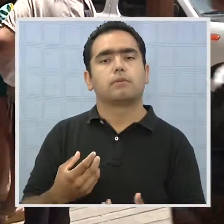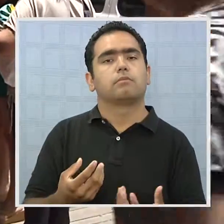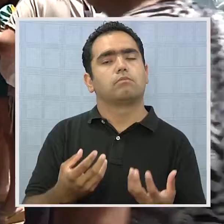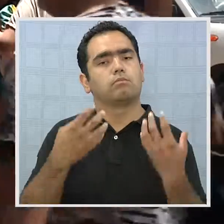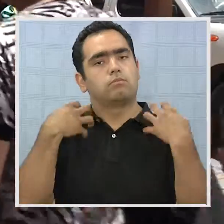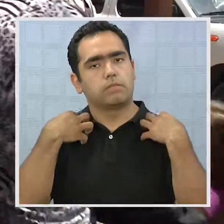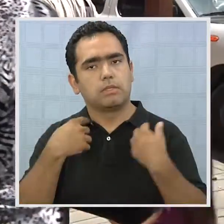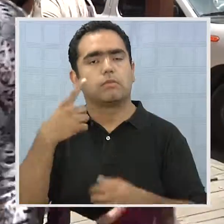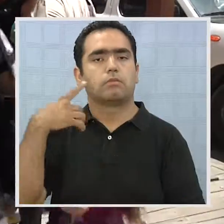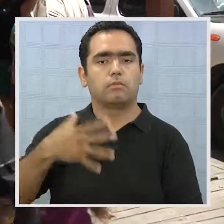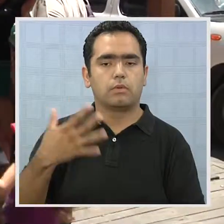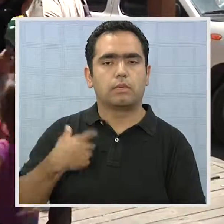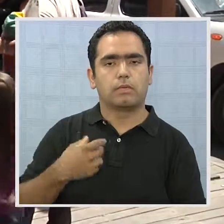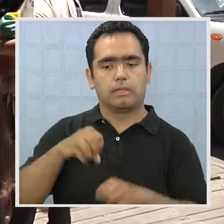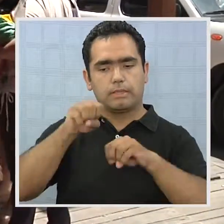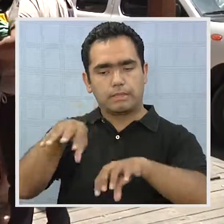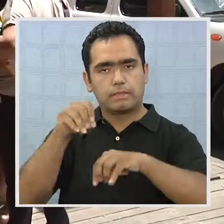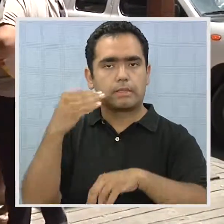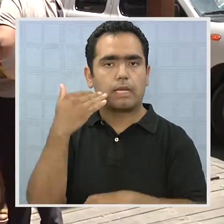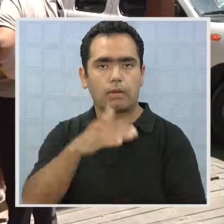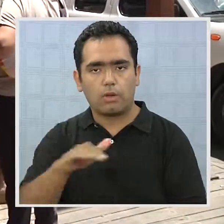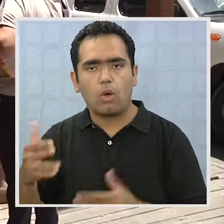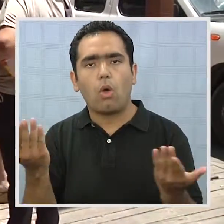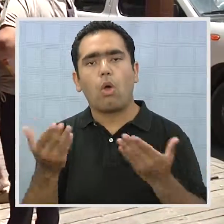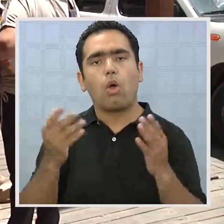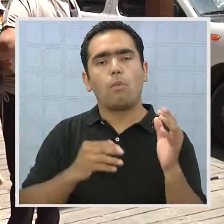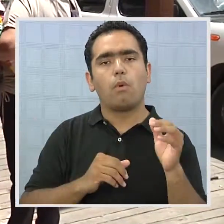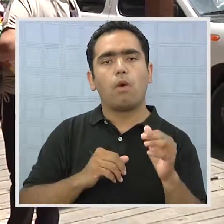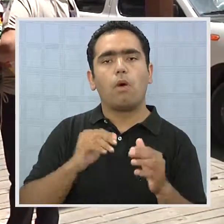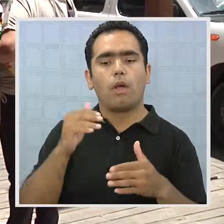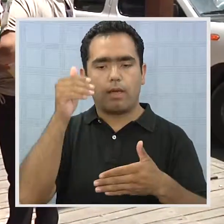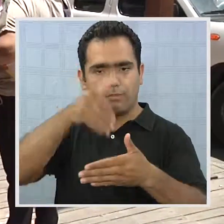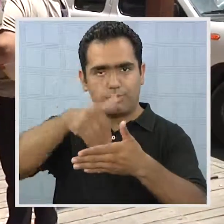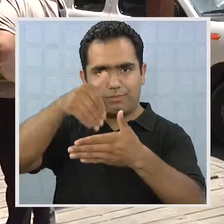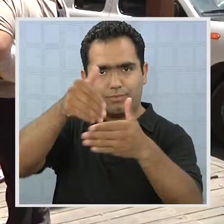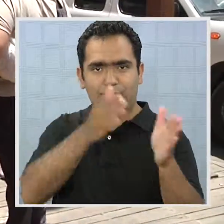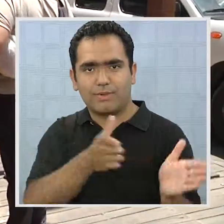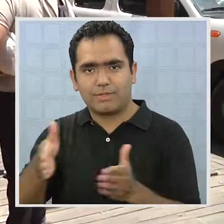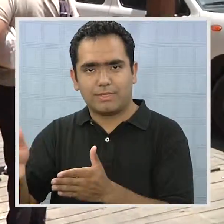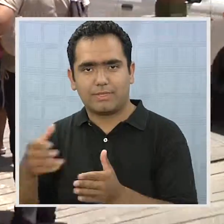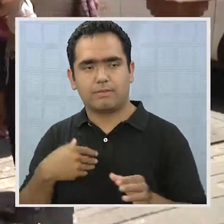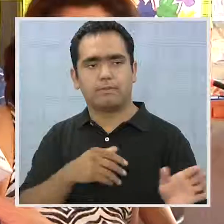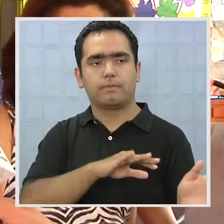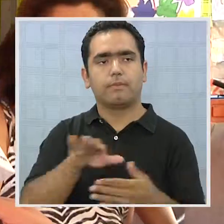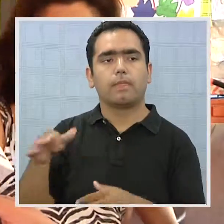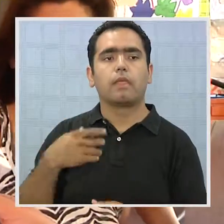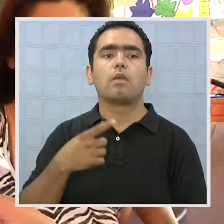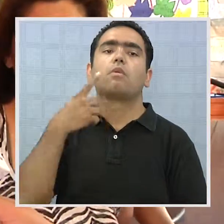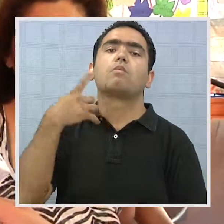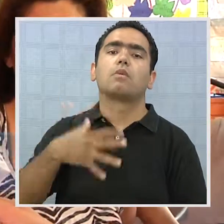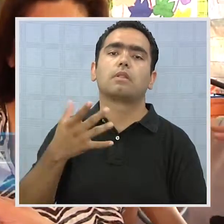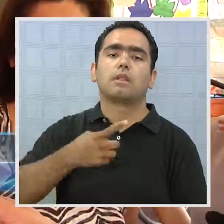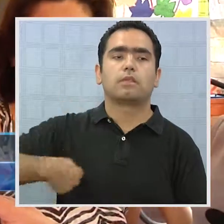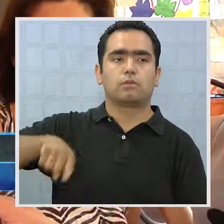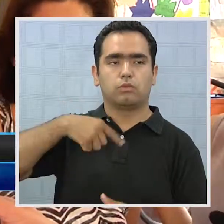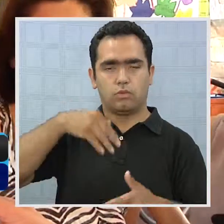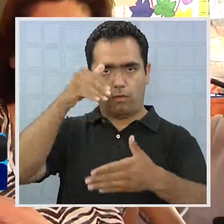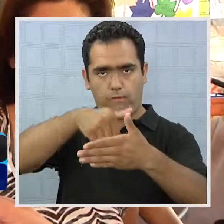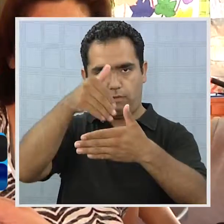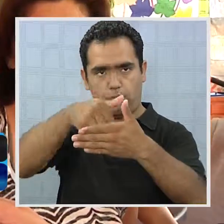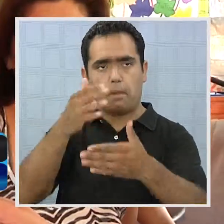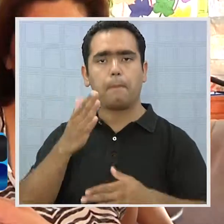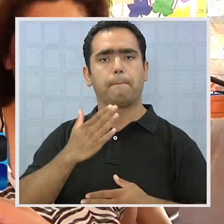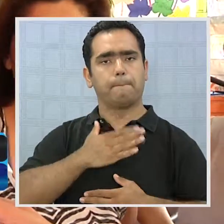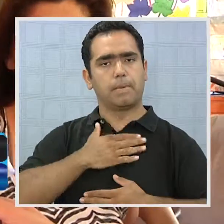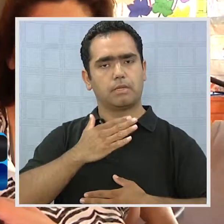sepan cómo funciona el proceso electoral. Es importante para nosotros votar porque, bueno, la verdad que para mí en lo